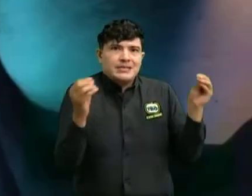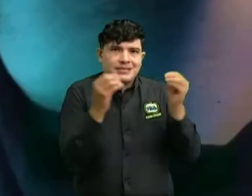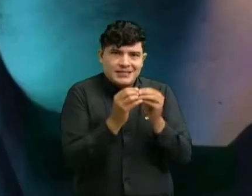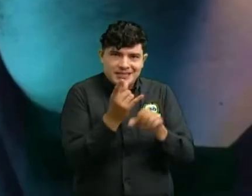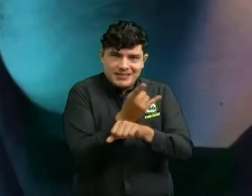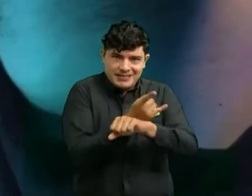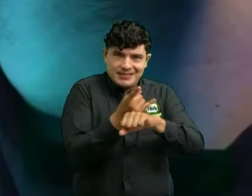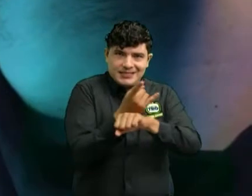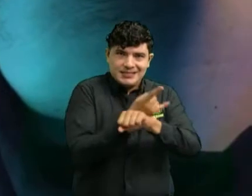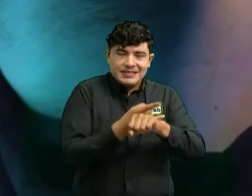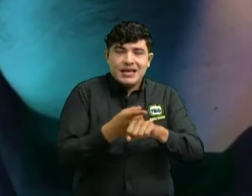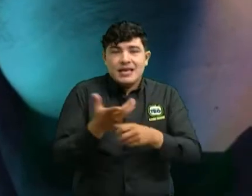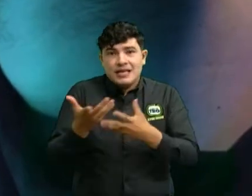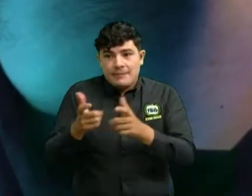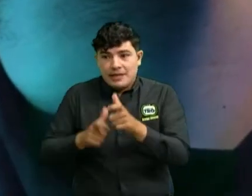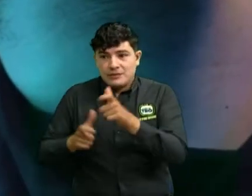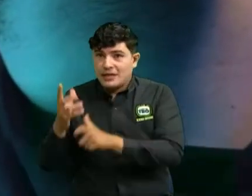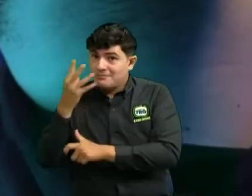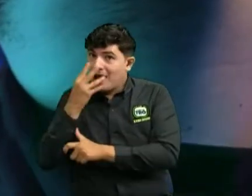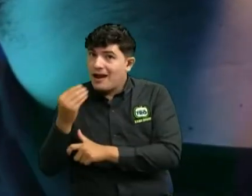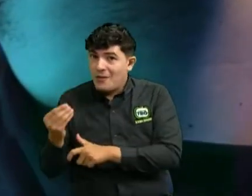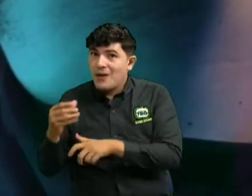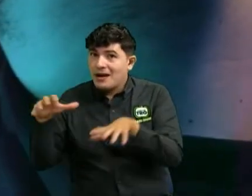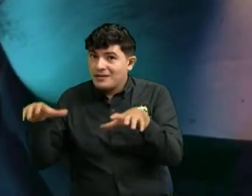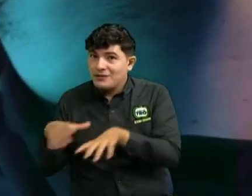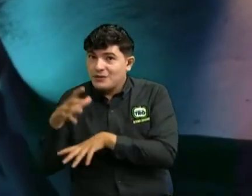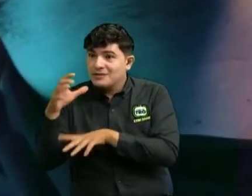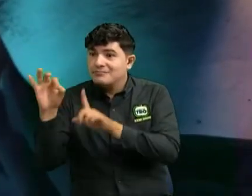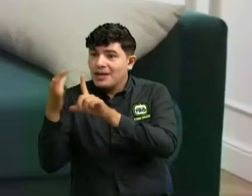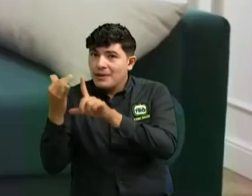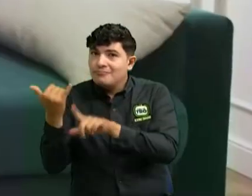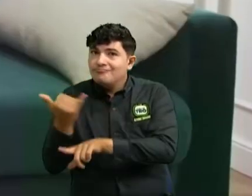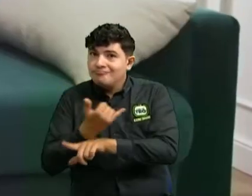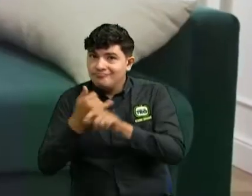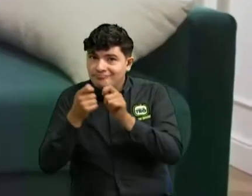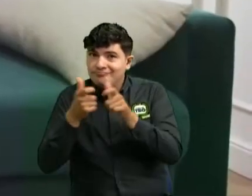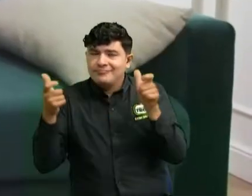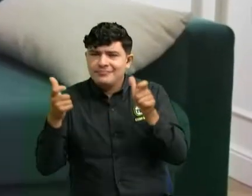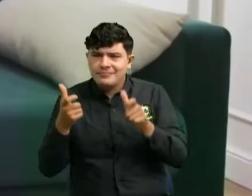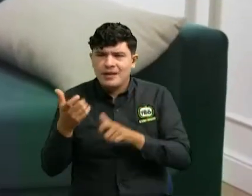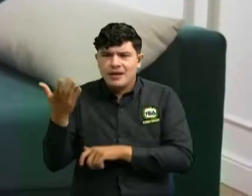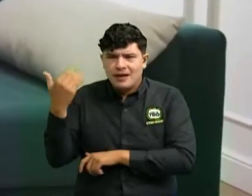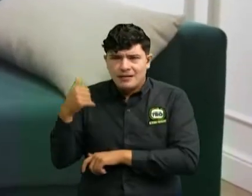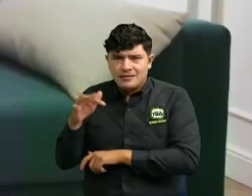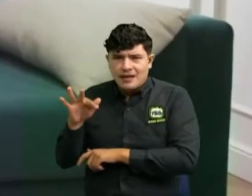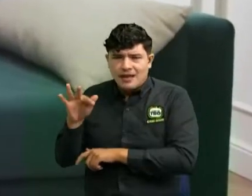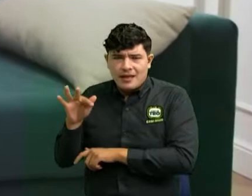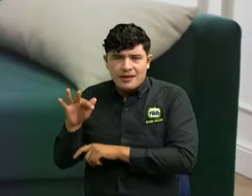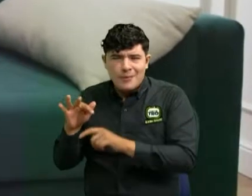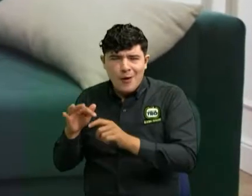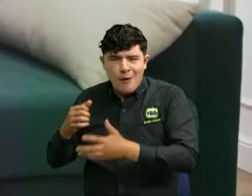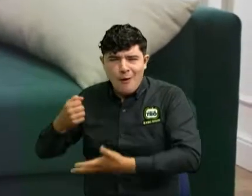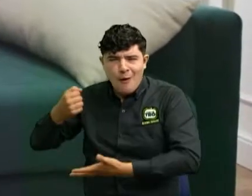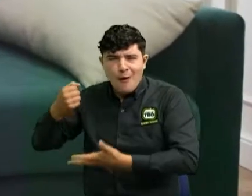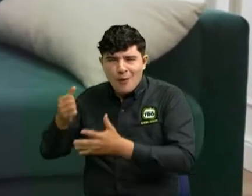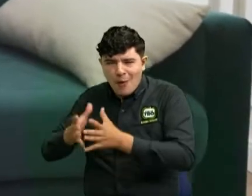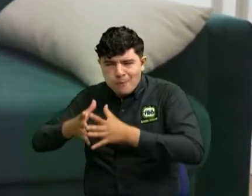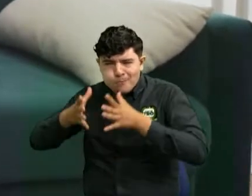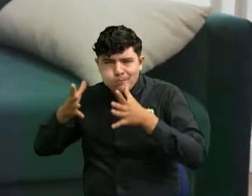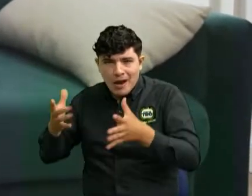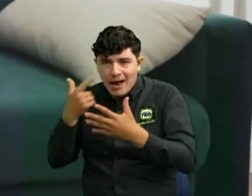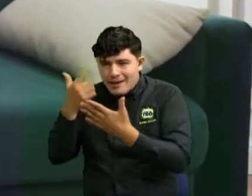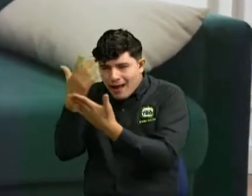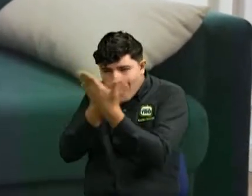lo que ha desencadenado un incremento en los casos de ciberdelitos. El reciente informe del Tanque de Análisis de Creatividad de las TIC